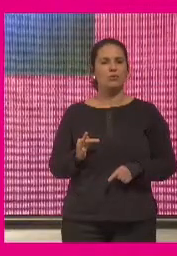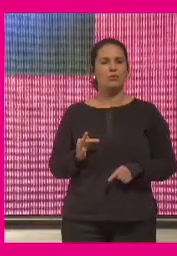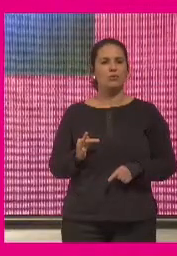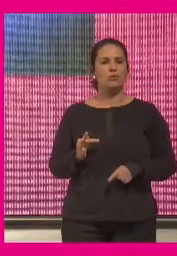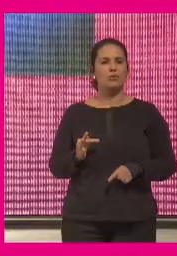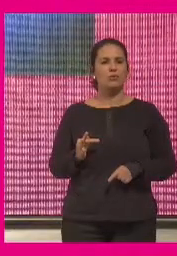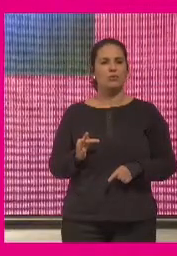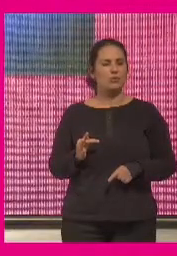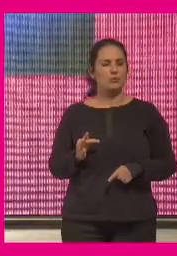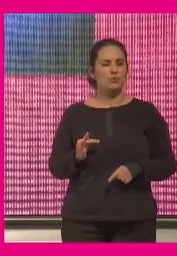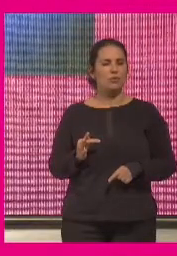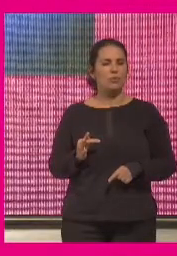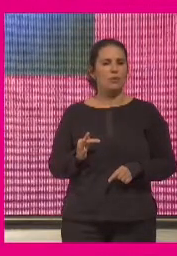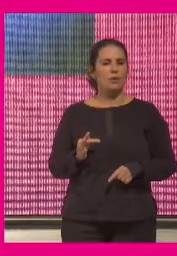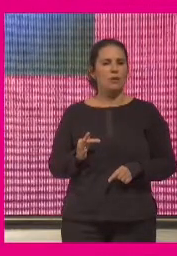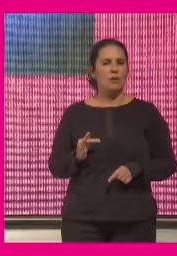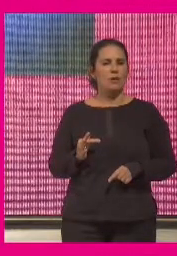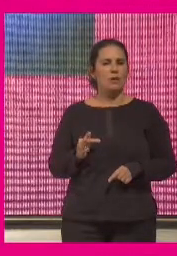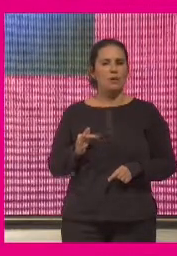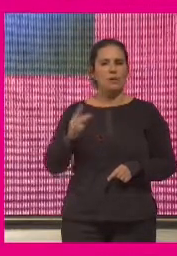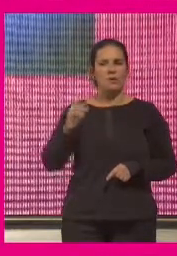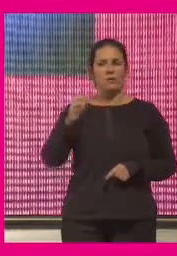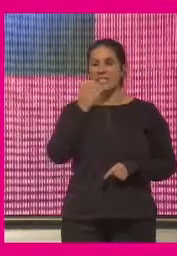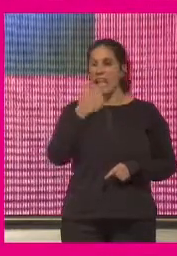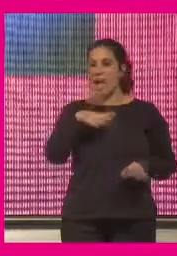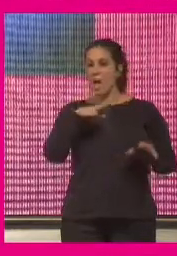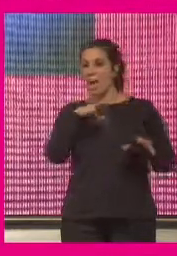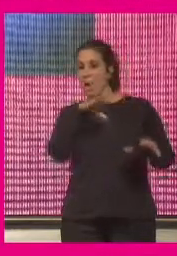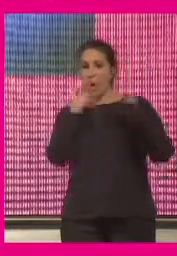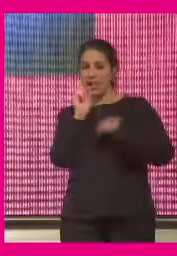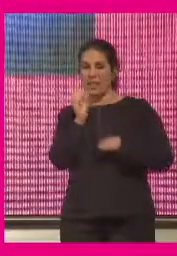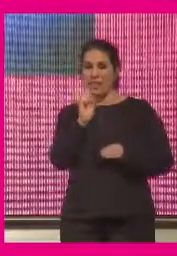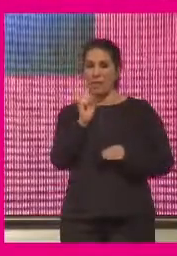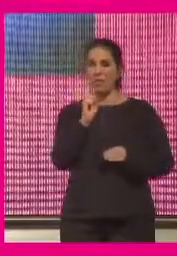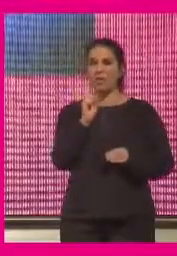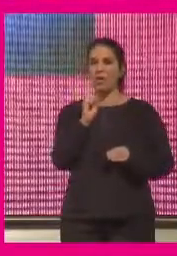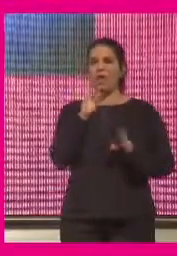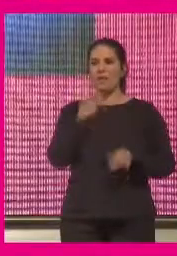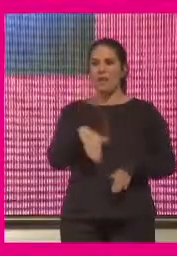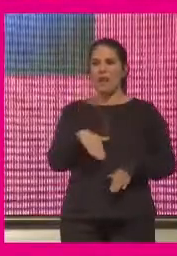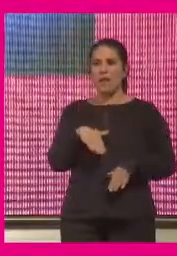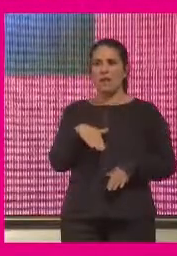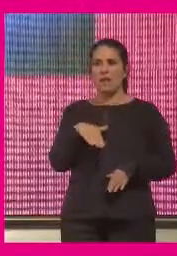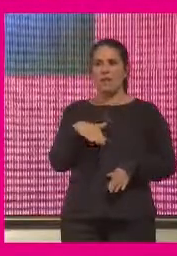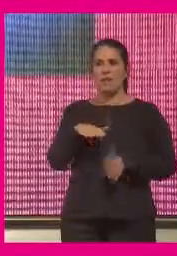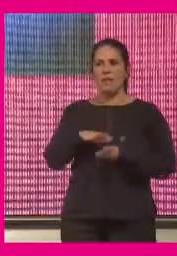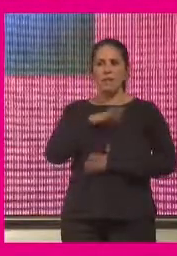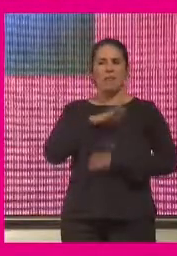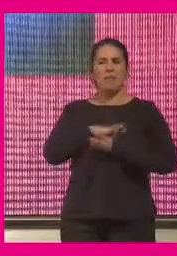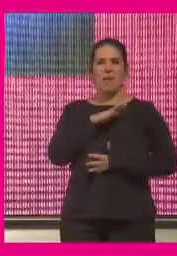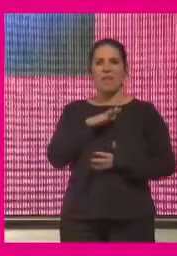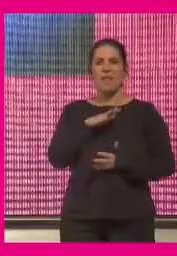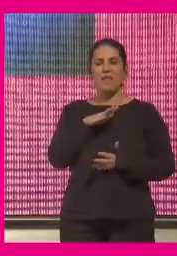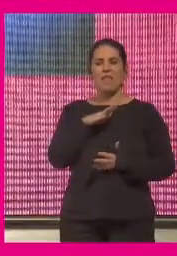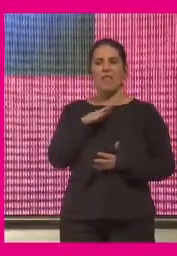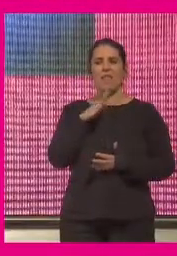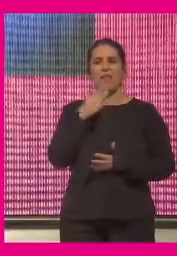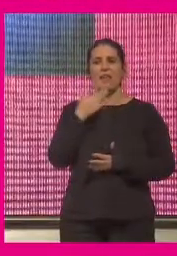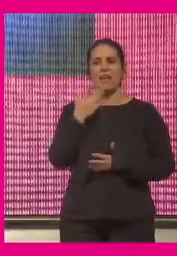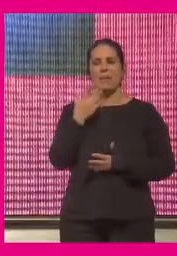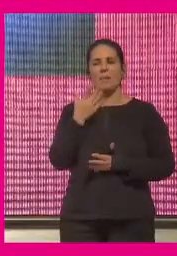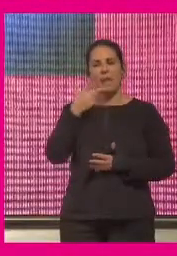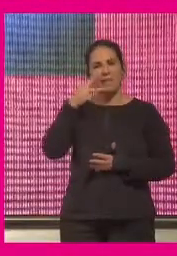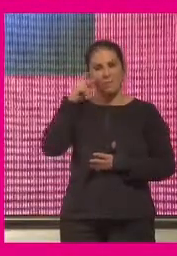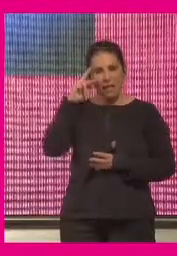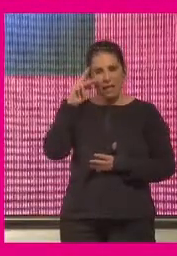estaríamos de alguna manera eludiendo la capacidad de aprendizaje que nos permite tener la